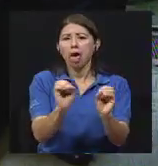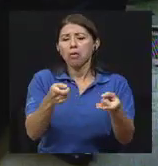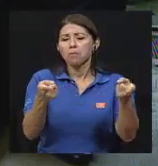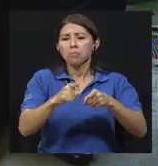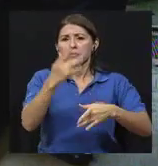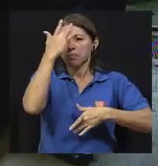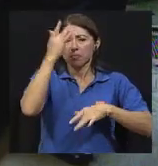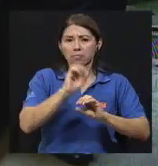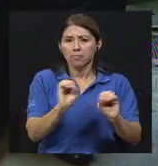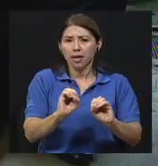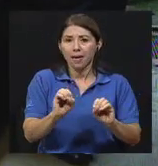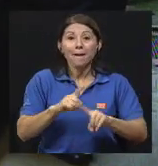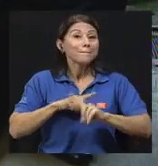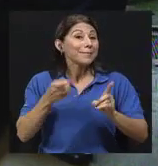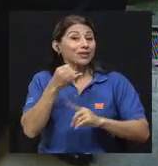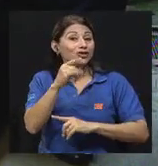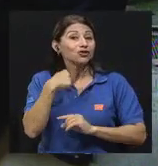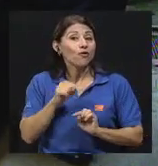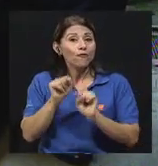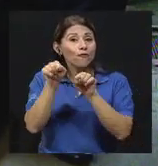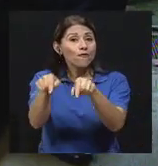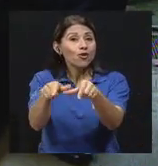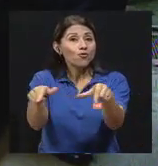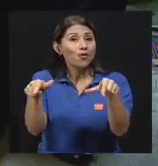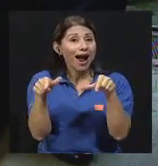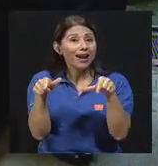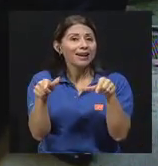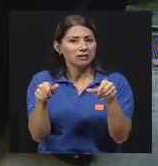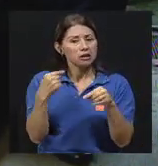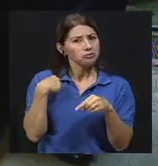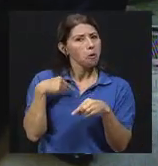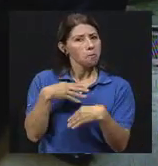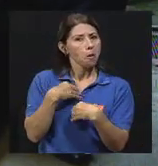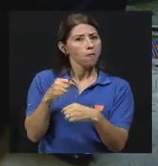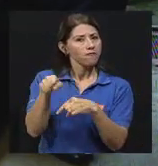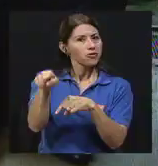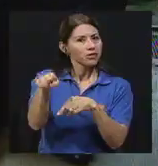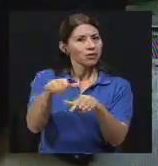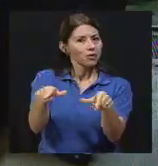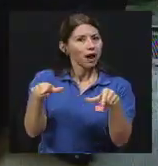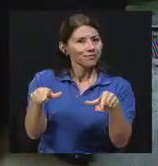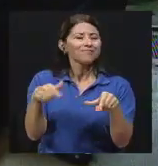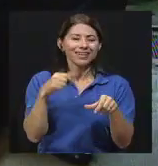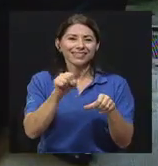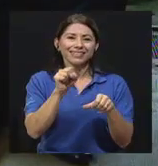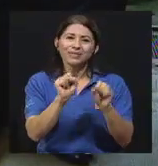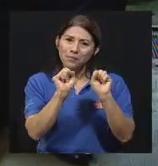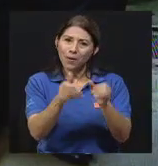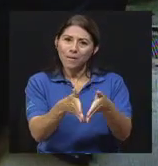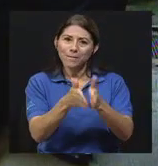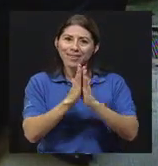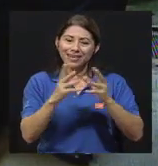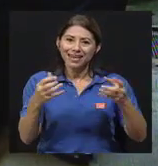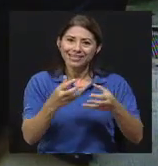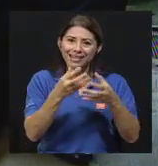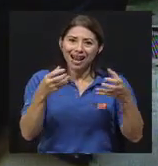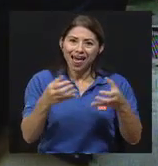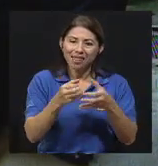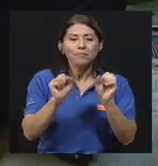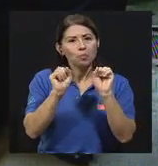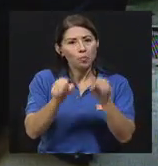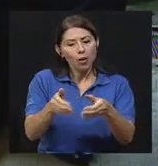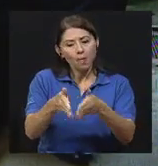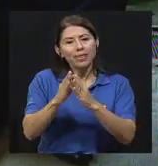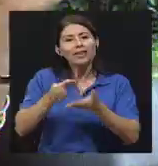confianza, pues pediría la ensalada, pediría el refresco. Y una de las cosas que tenemos que percibir los